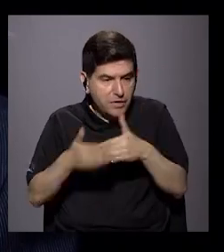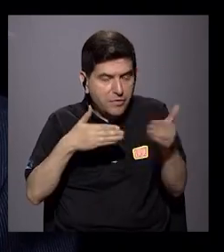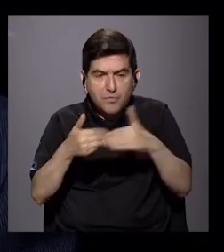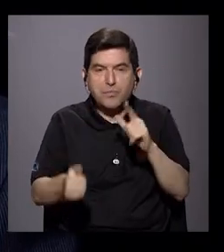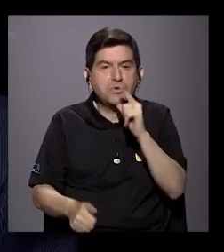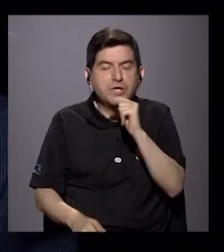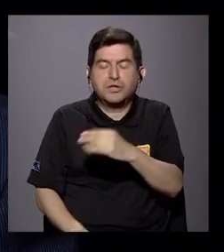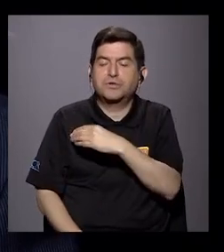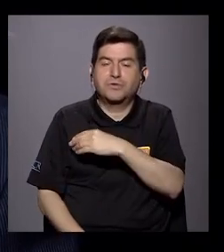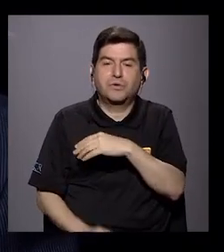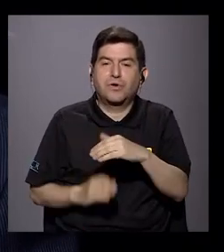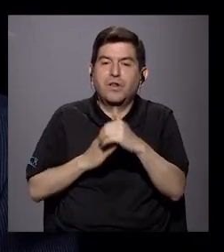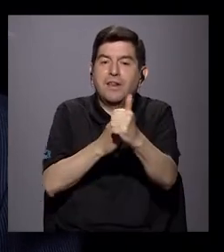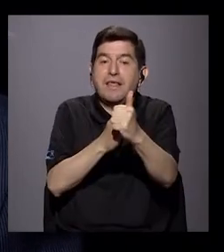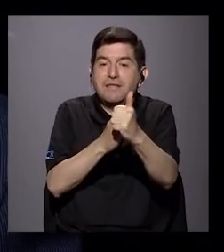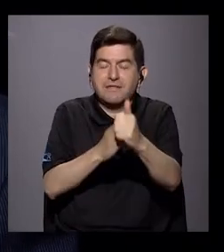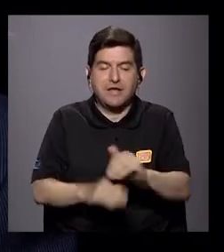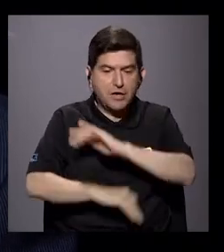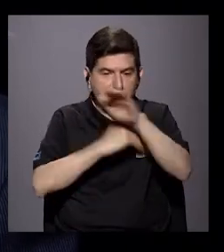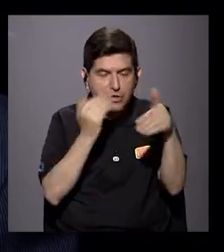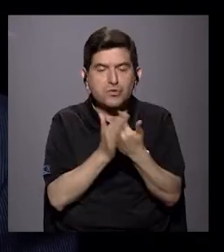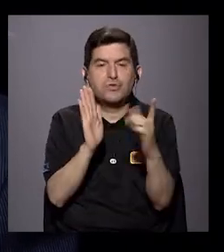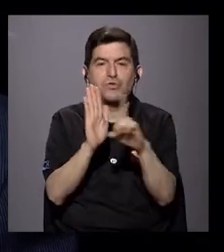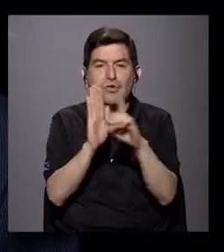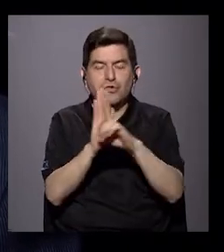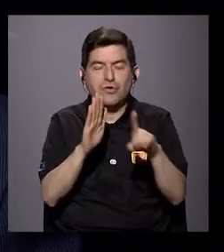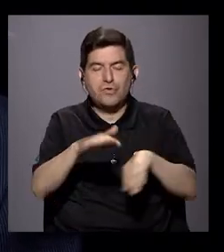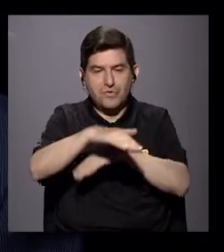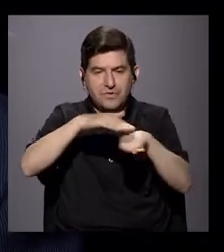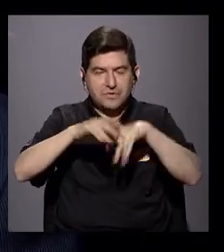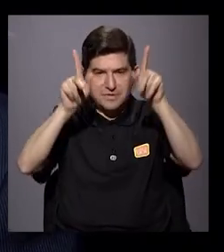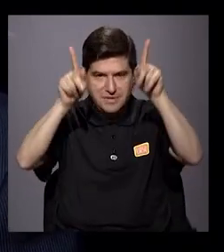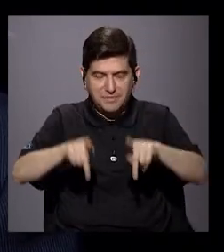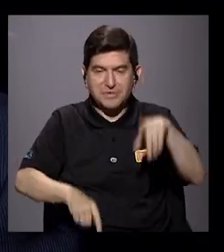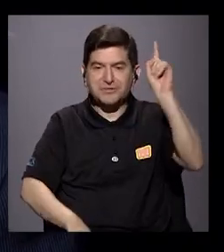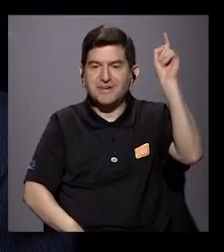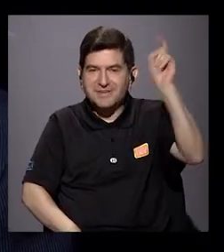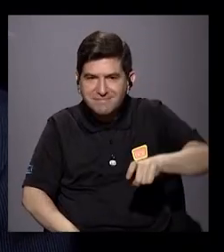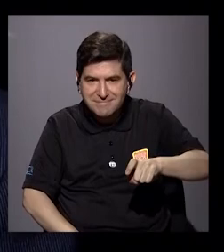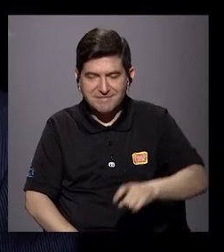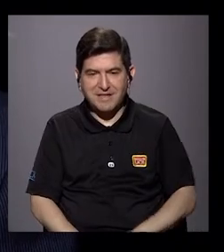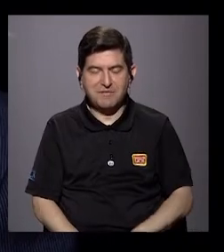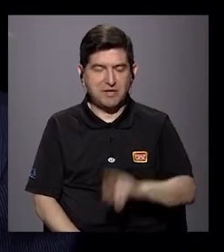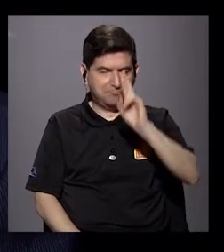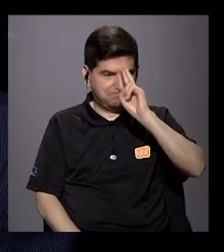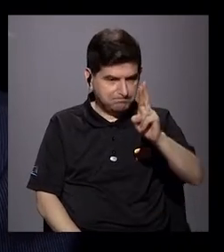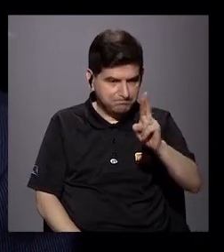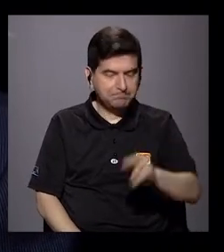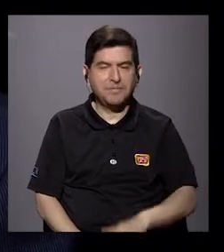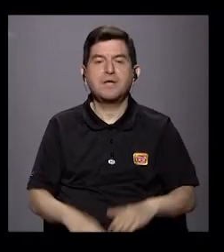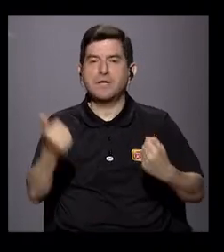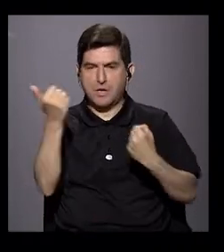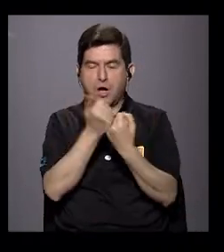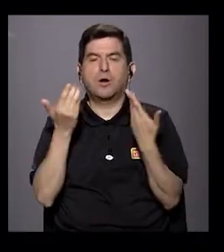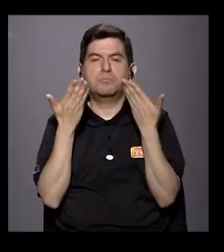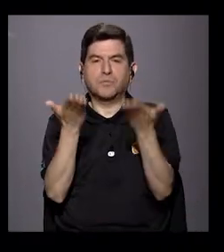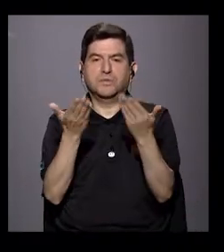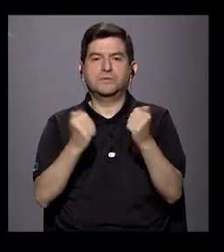está ahí a la cabeza, todos los derechos fundamentales de todas las personas tienen que reconocerse y tienen que respaldarse.